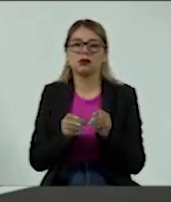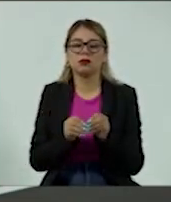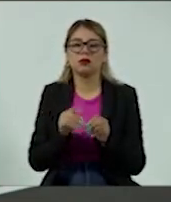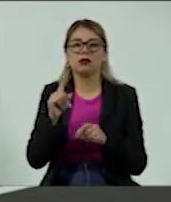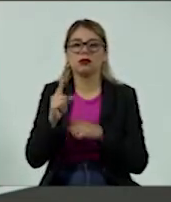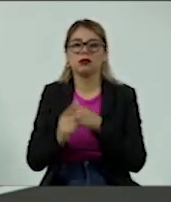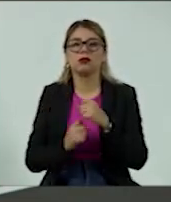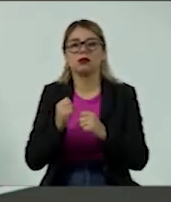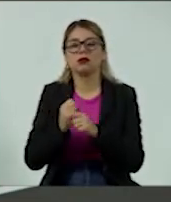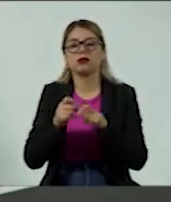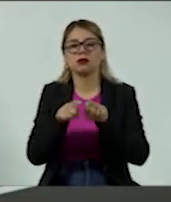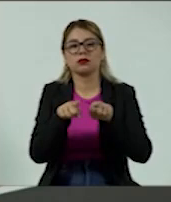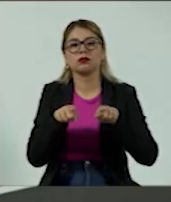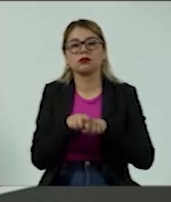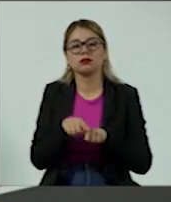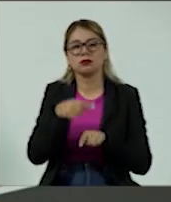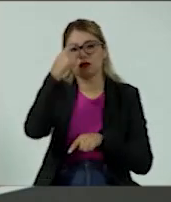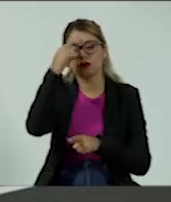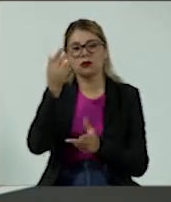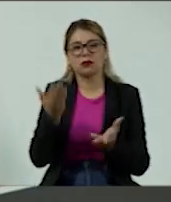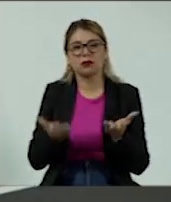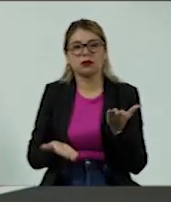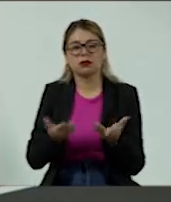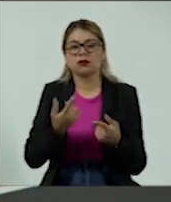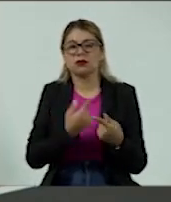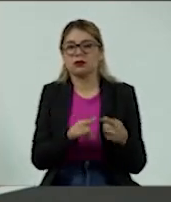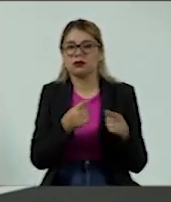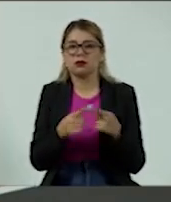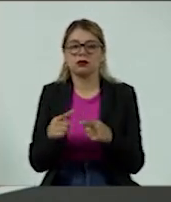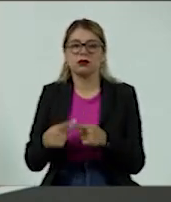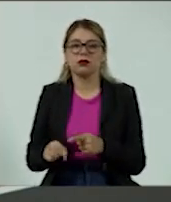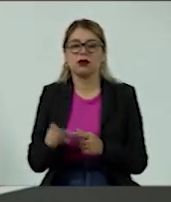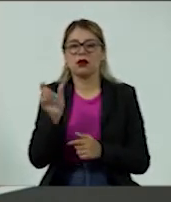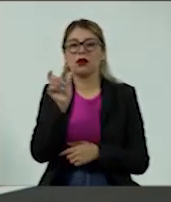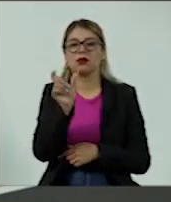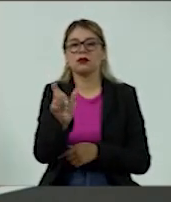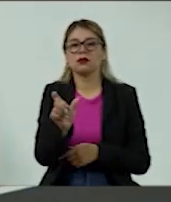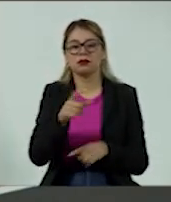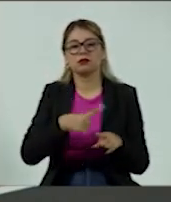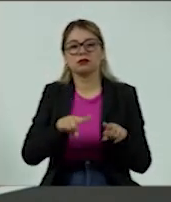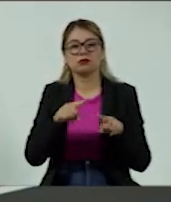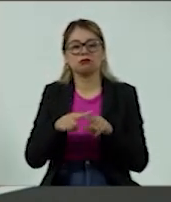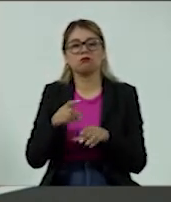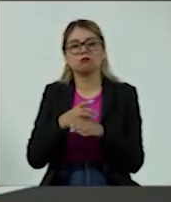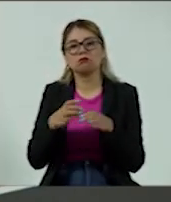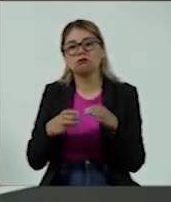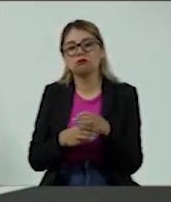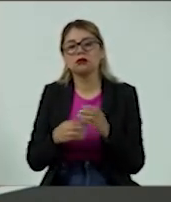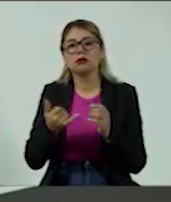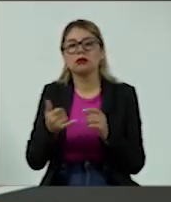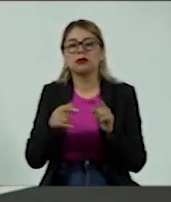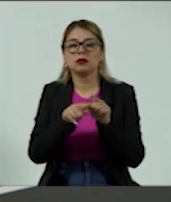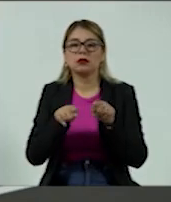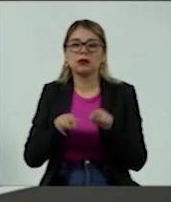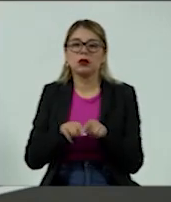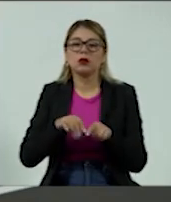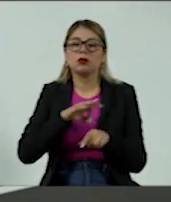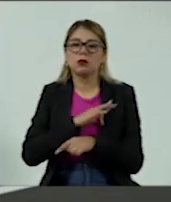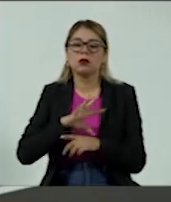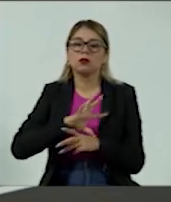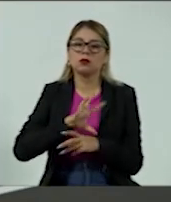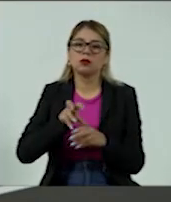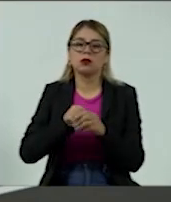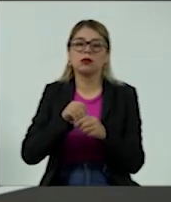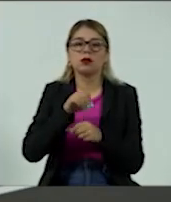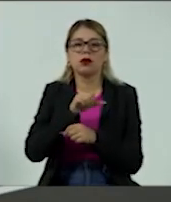una herramienta para comparar los costos de las distintas tarjetas, de los distintos productos financieros, que incluya todo lo que implica